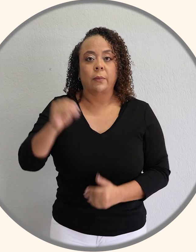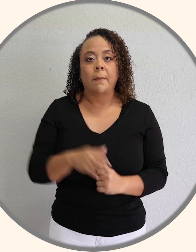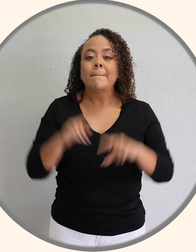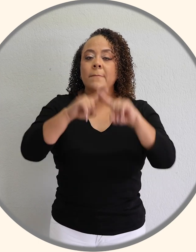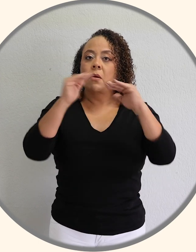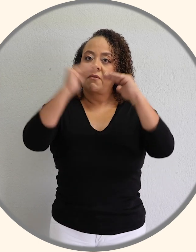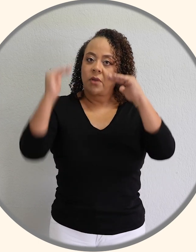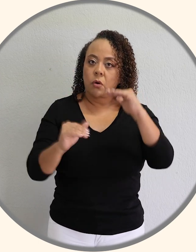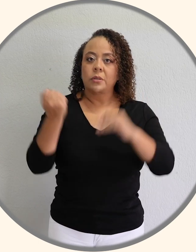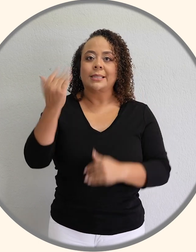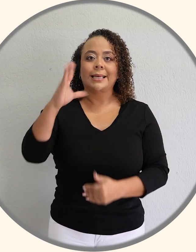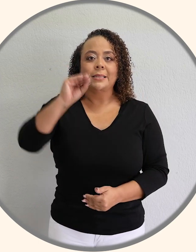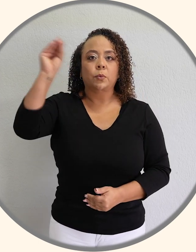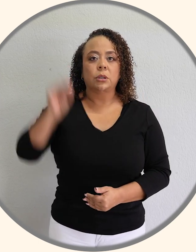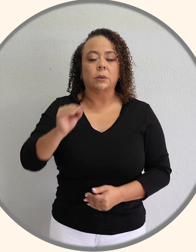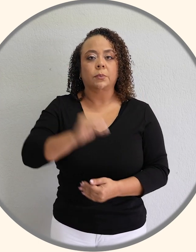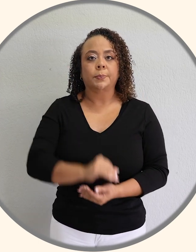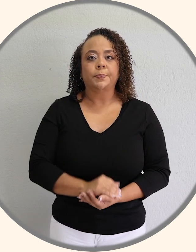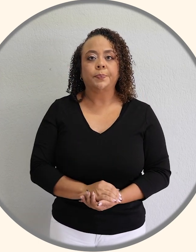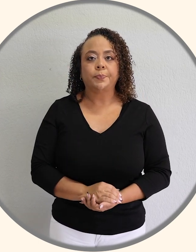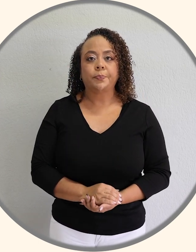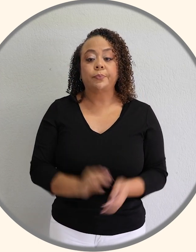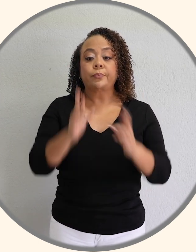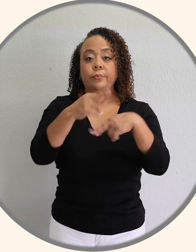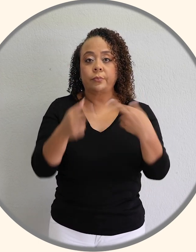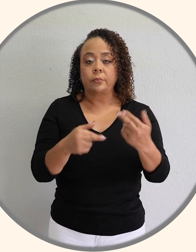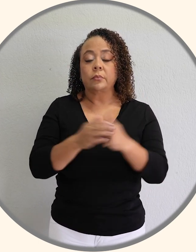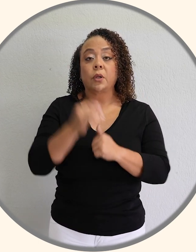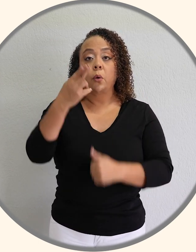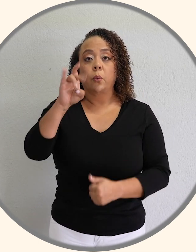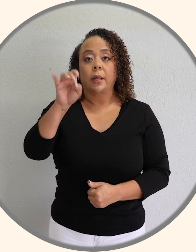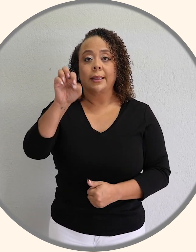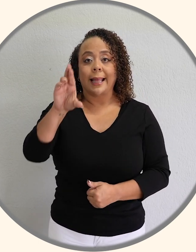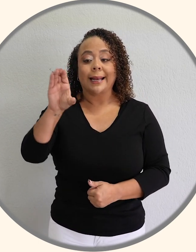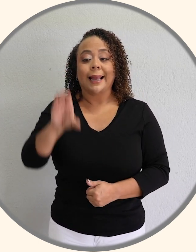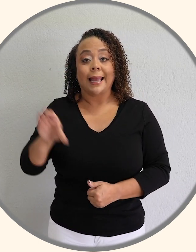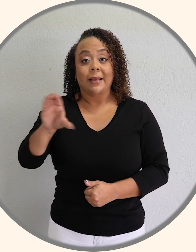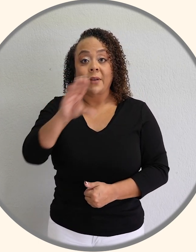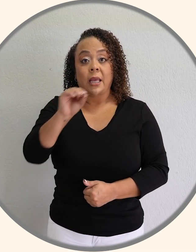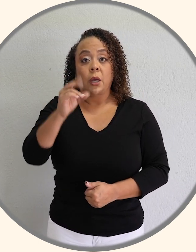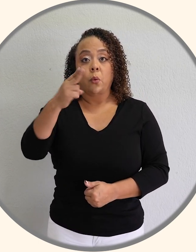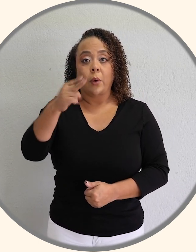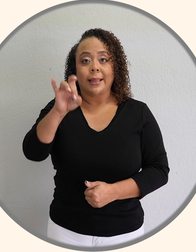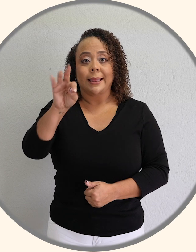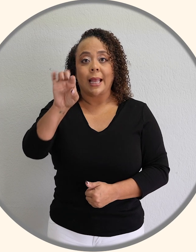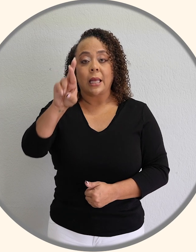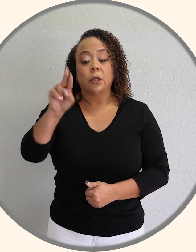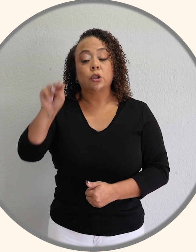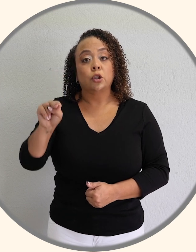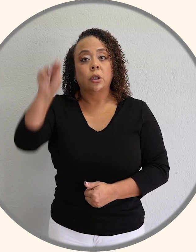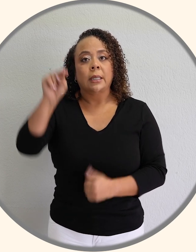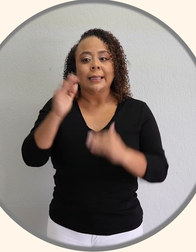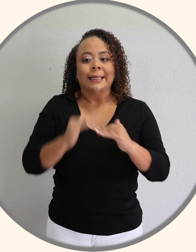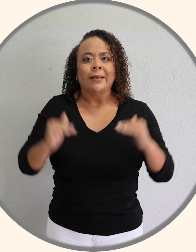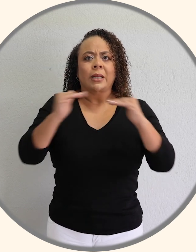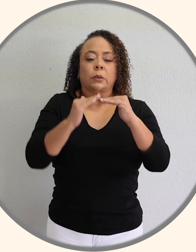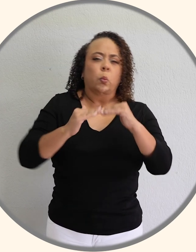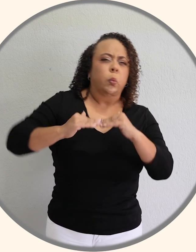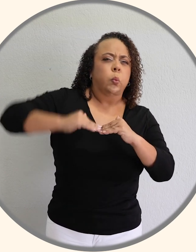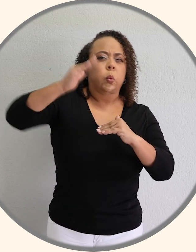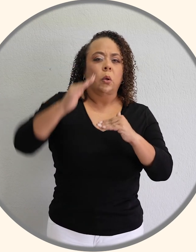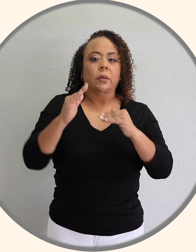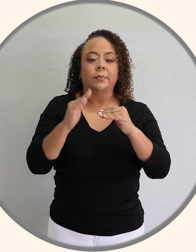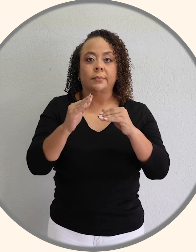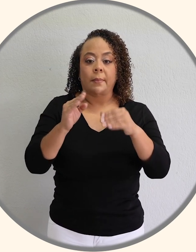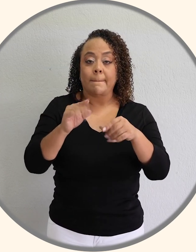pero inferiores al 15%. Las regiones Huetal-Caribe y Huetal-Norte presentan los niveles más altos de